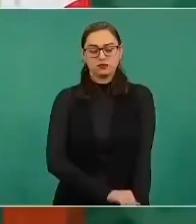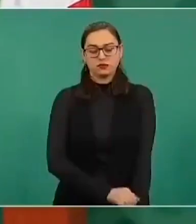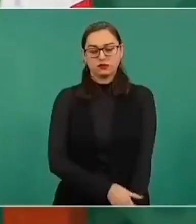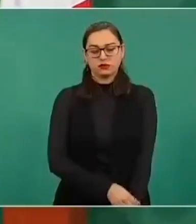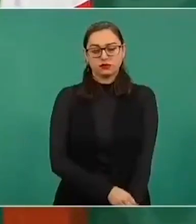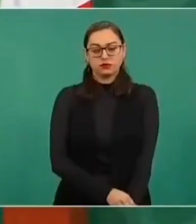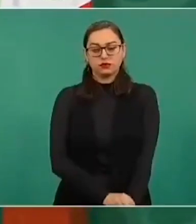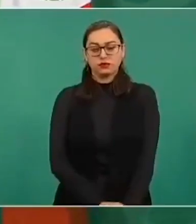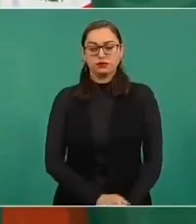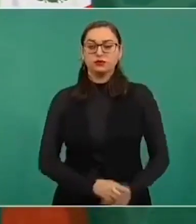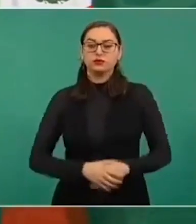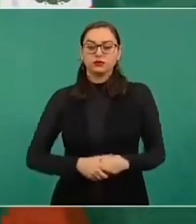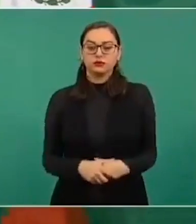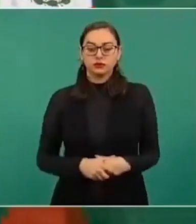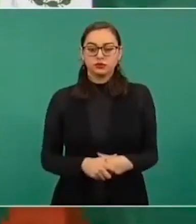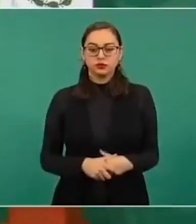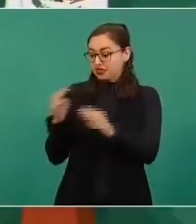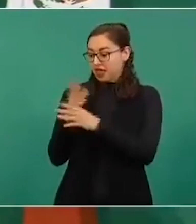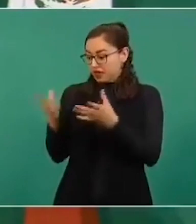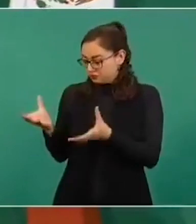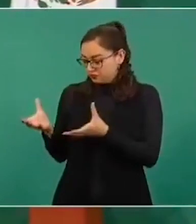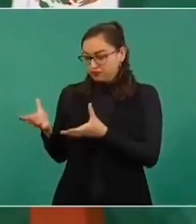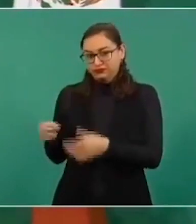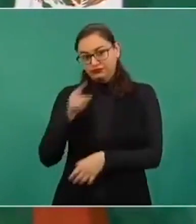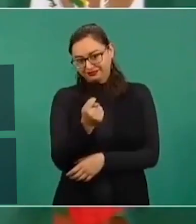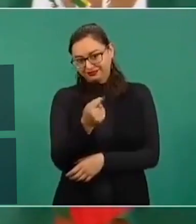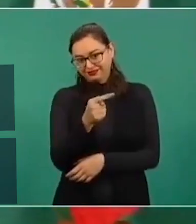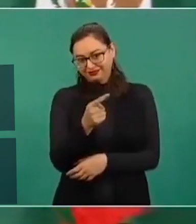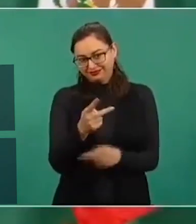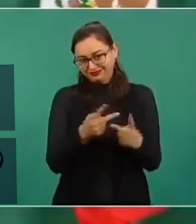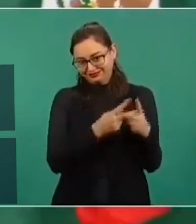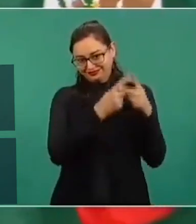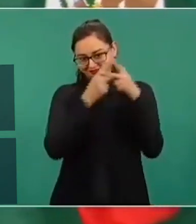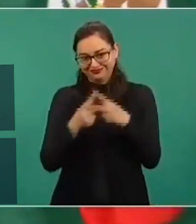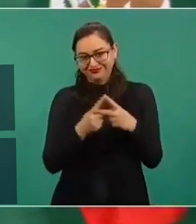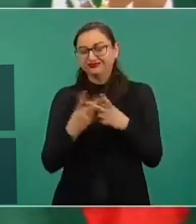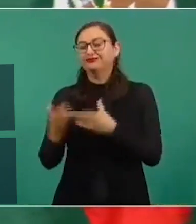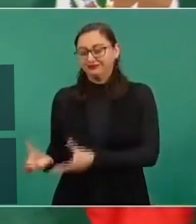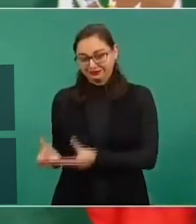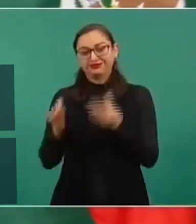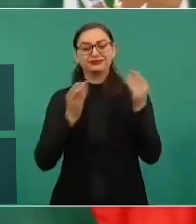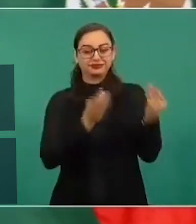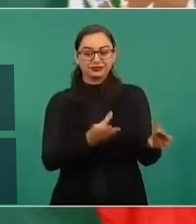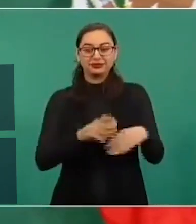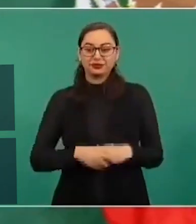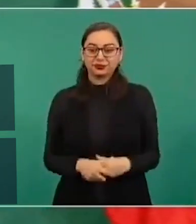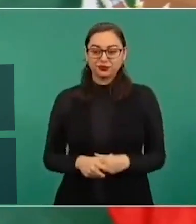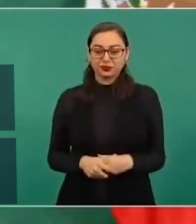le entregan el material a Televisa. Y vámonos, cómo la gente